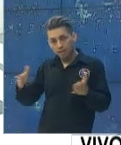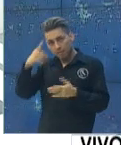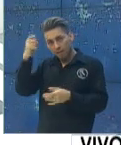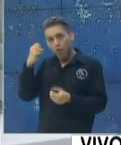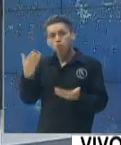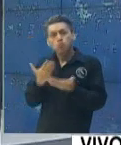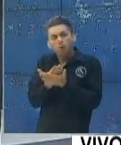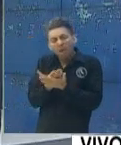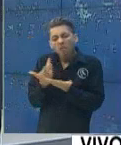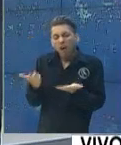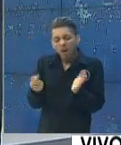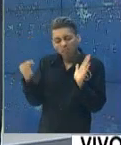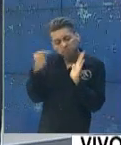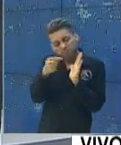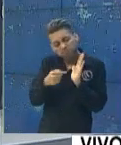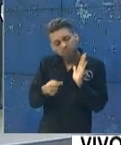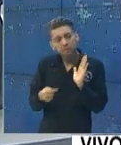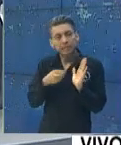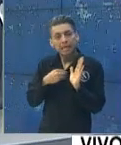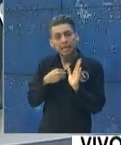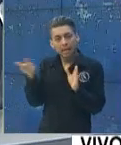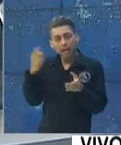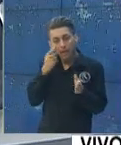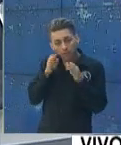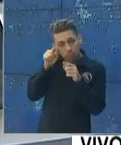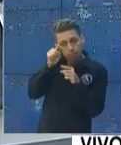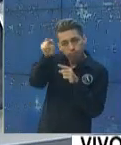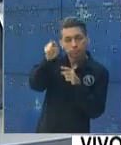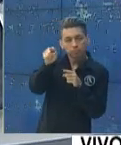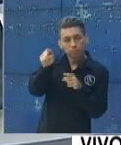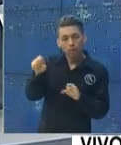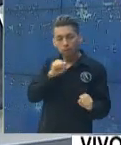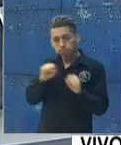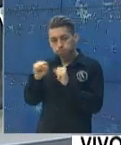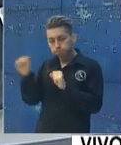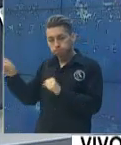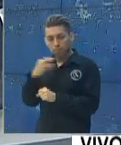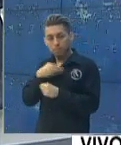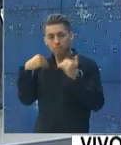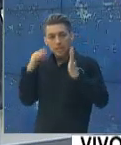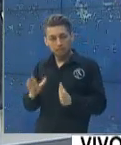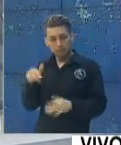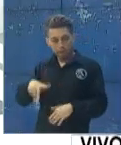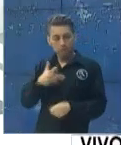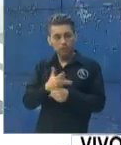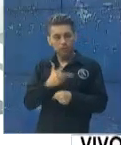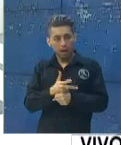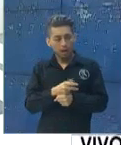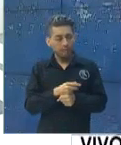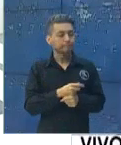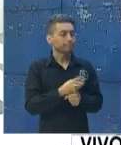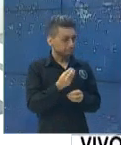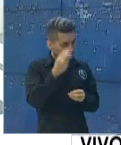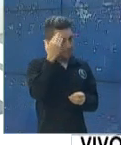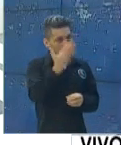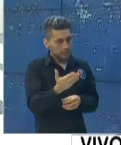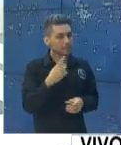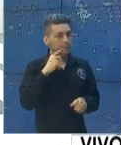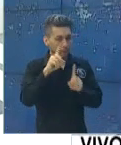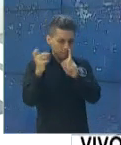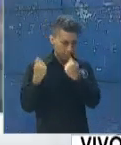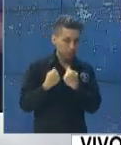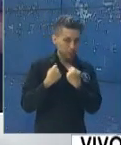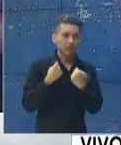medidas. ¿Hacia dónde irá encaminada su gestión como ministra de Salud Pública de este país? Bueno, muchas gracias por la pregunta.